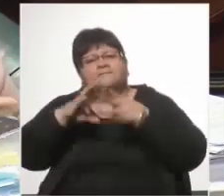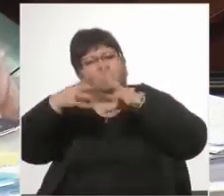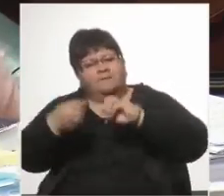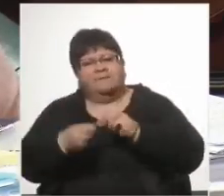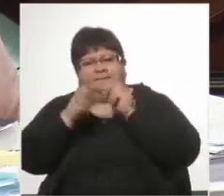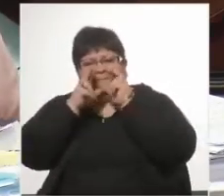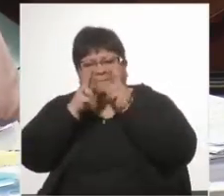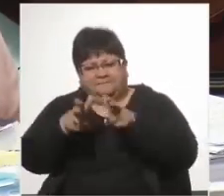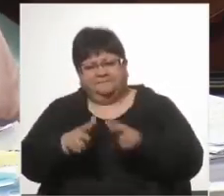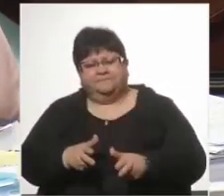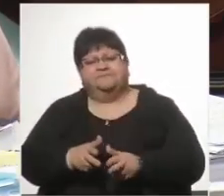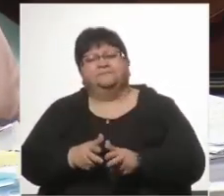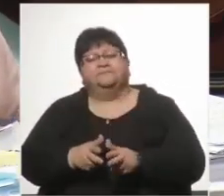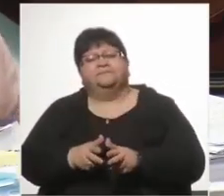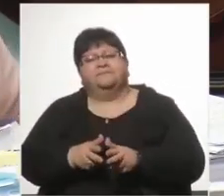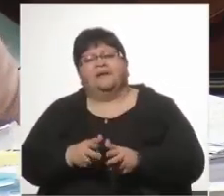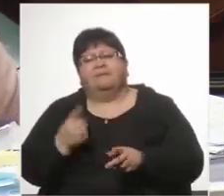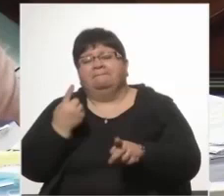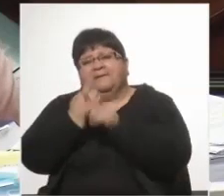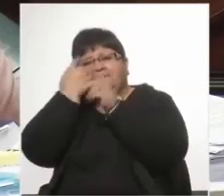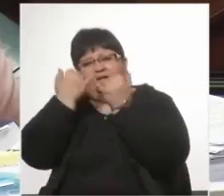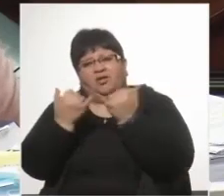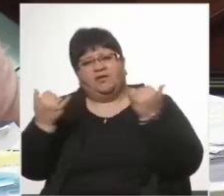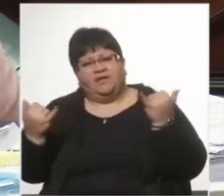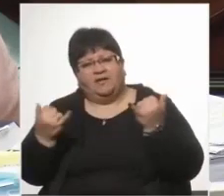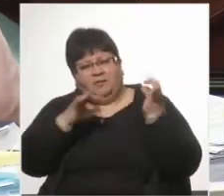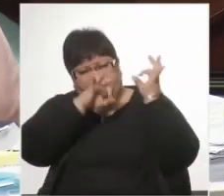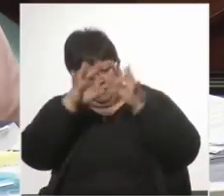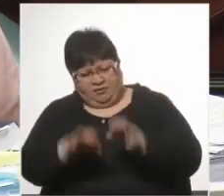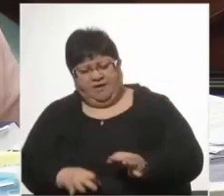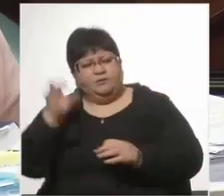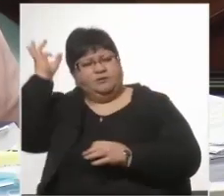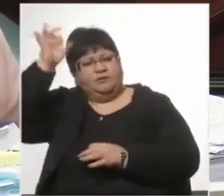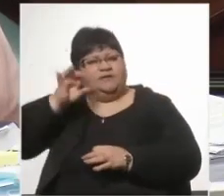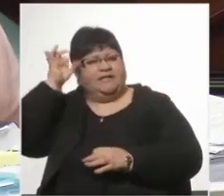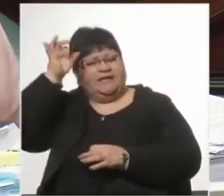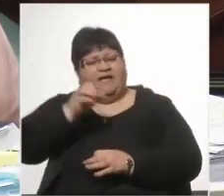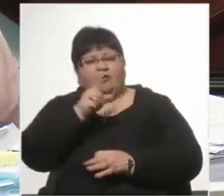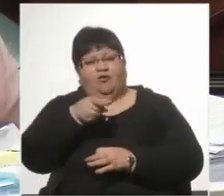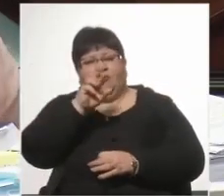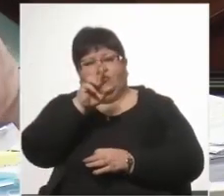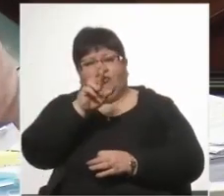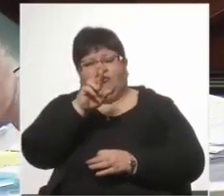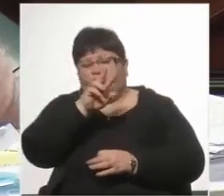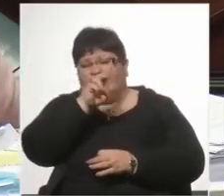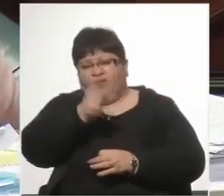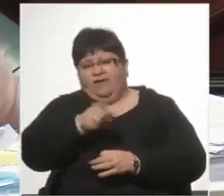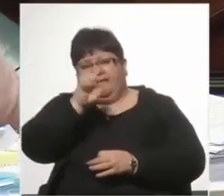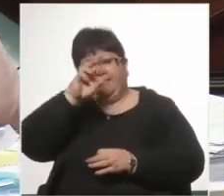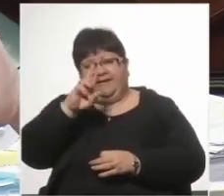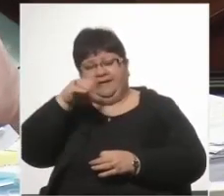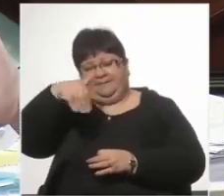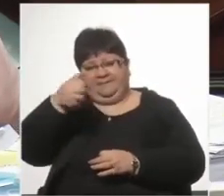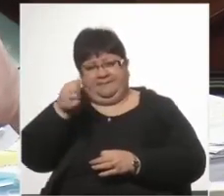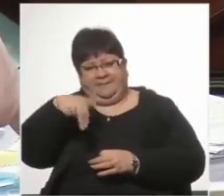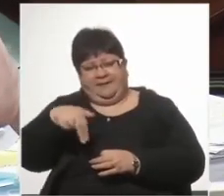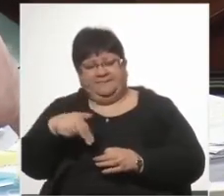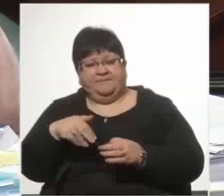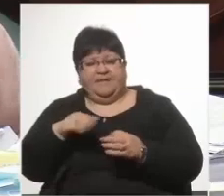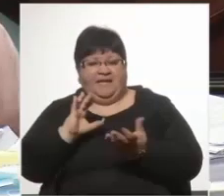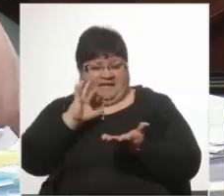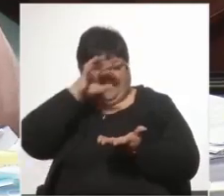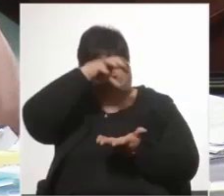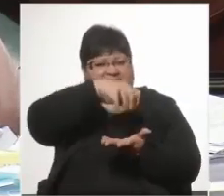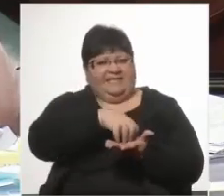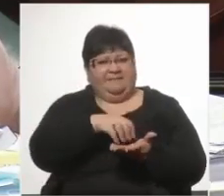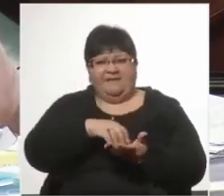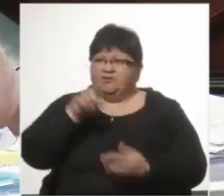decir que uno de los primeros días que llegamos al Senado con Germán, en el despacho de Germán, apareció un señor